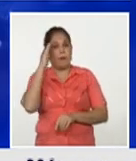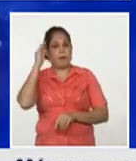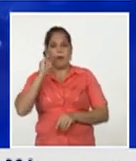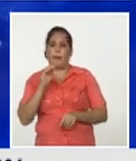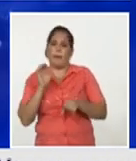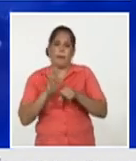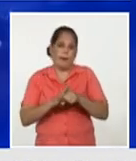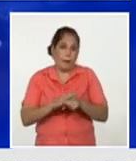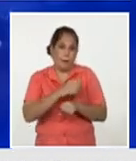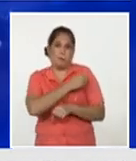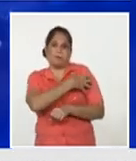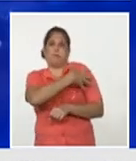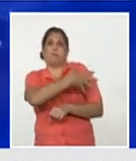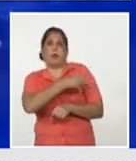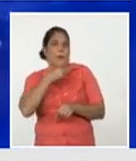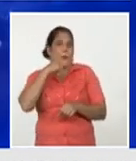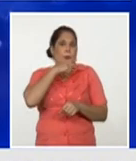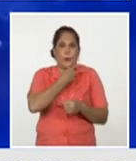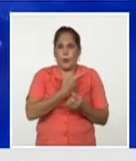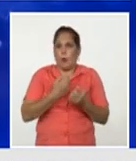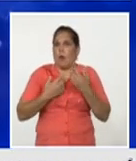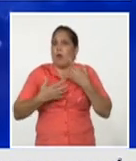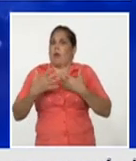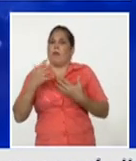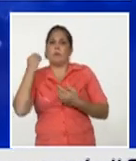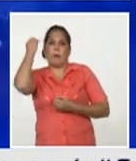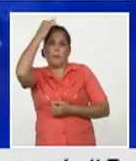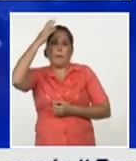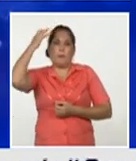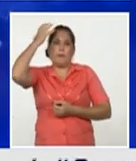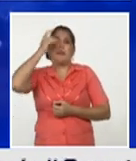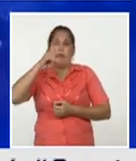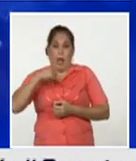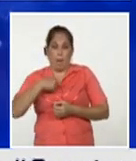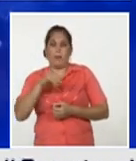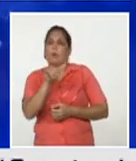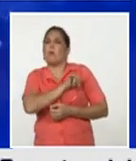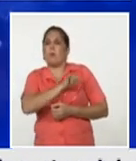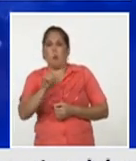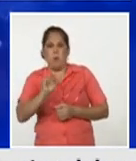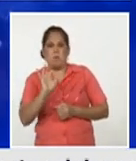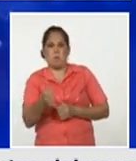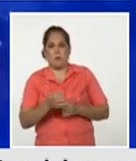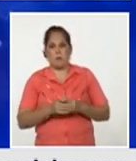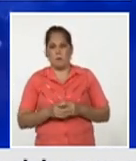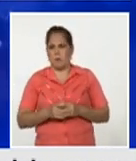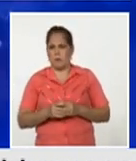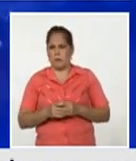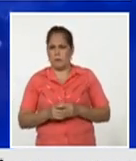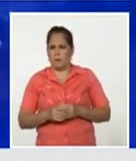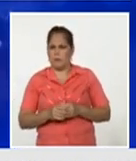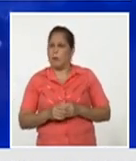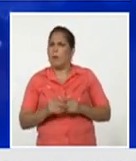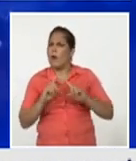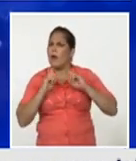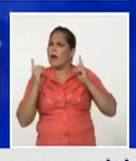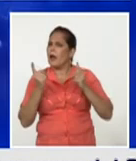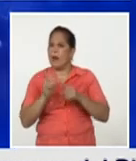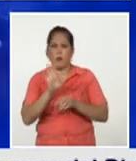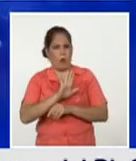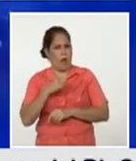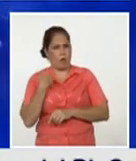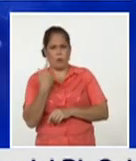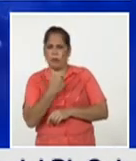padecer por un problema de su gestión sobre estos temas a veces que genera pero no ha sido la generalidad pero ya vacunamos ya